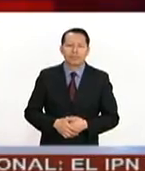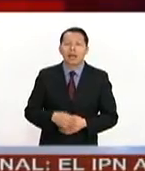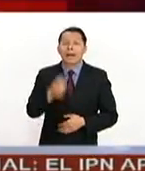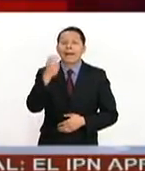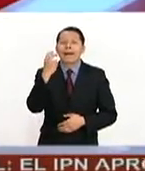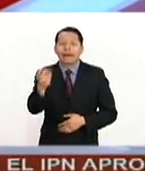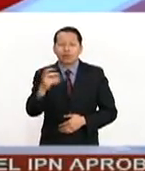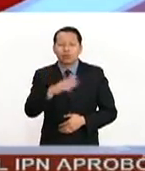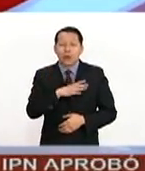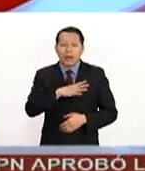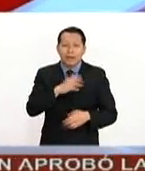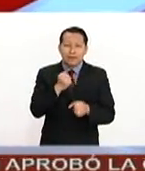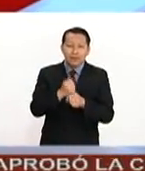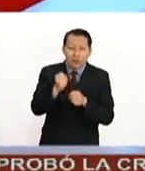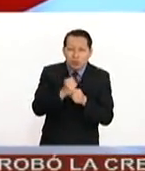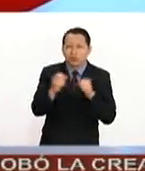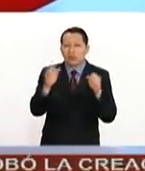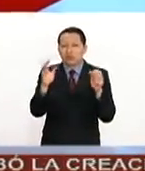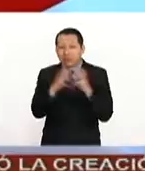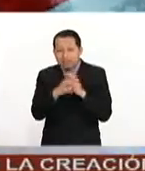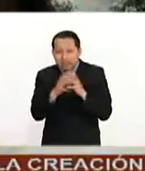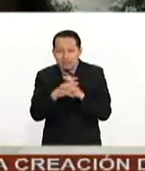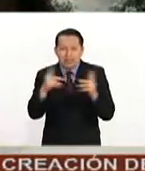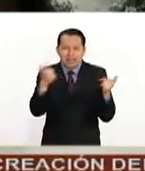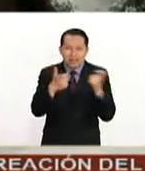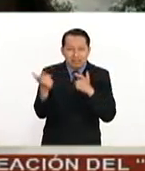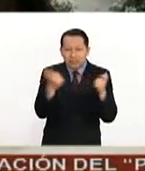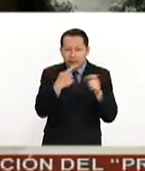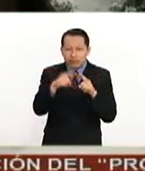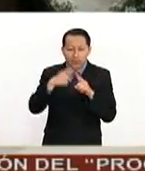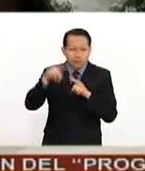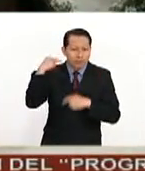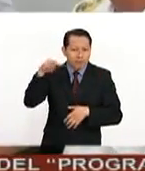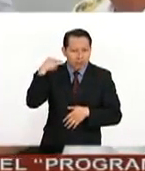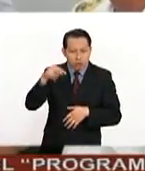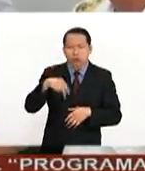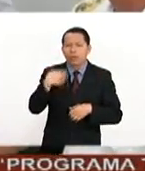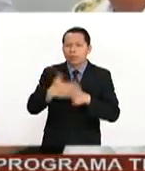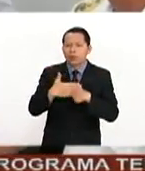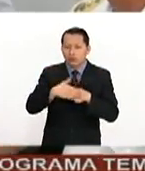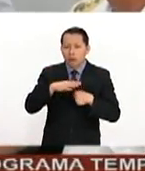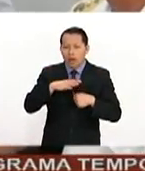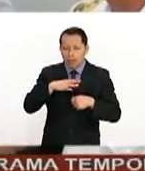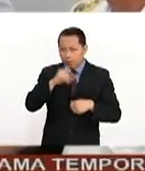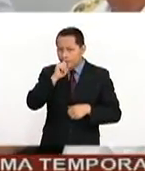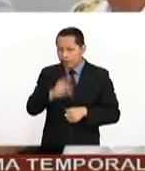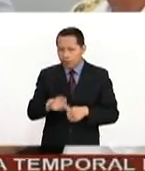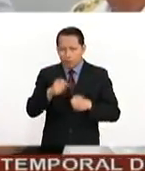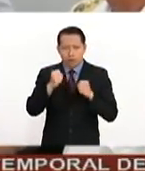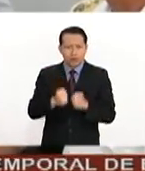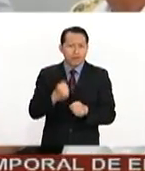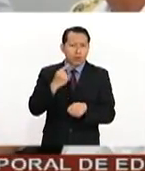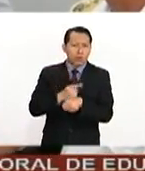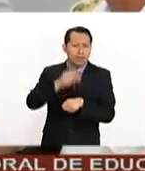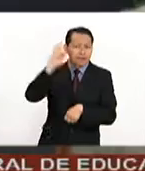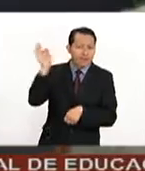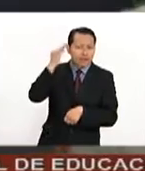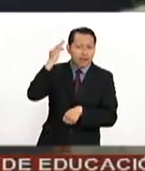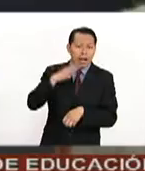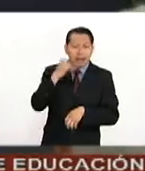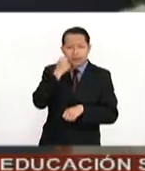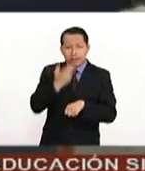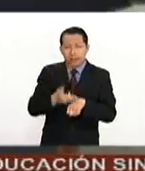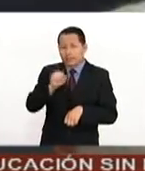Justamente ante esta ola de violencia que se vive en este estado, en Veracruz, se establecerá un operativo con elementos de seguridad federal. Así lo informó el